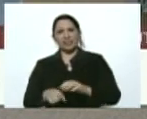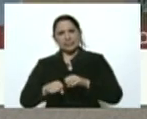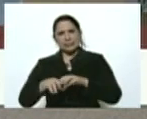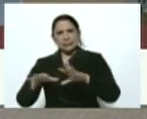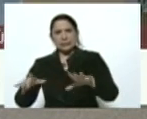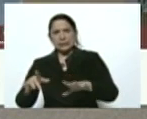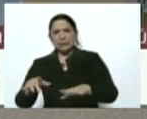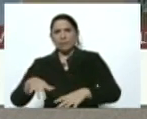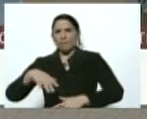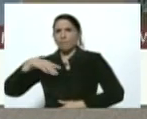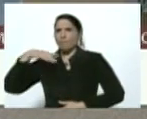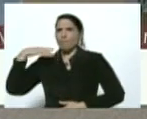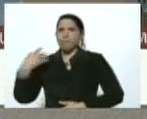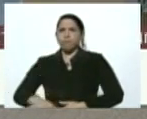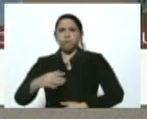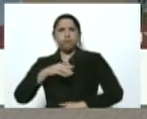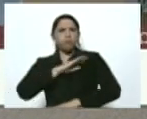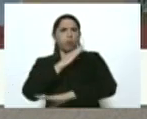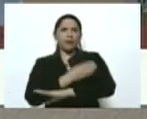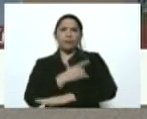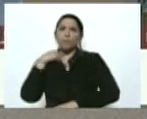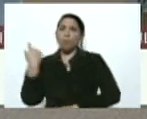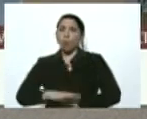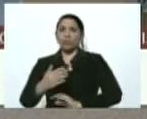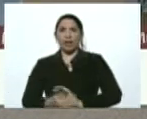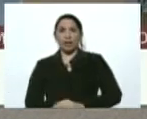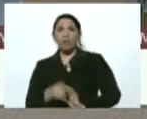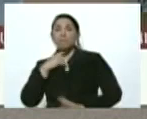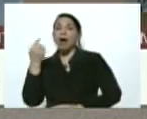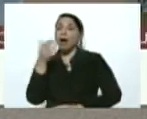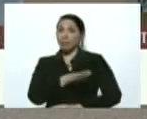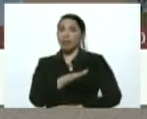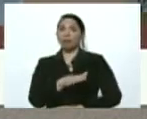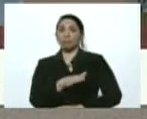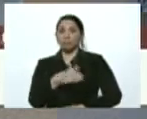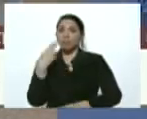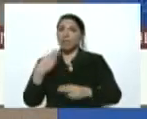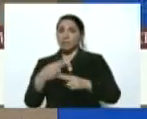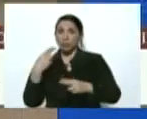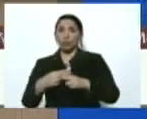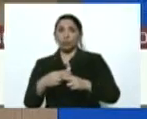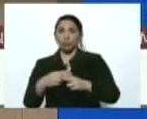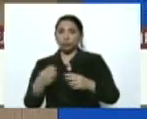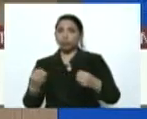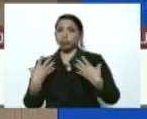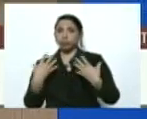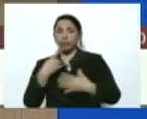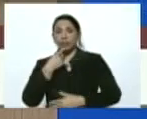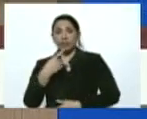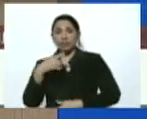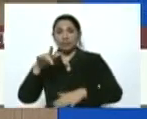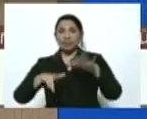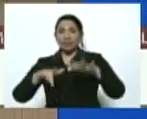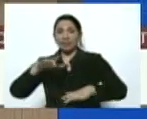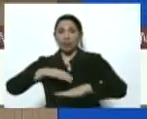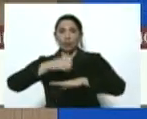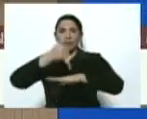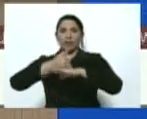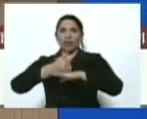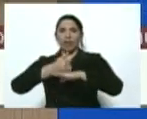letal mortal este es un virus que mata muy peligroso decía el secretario general